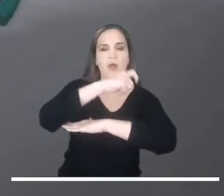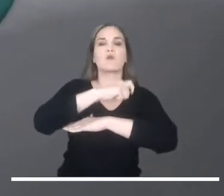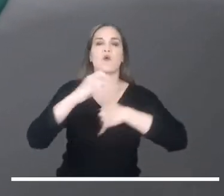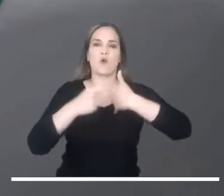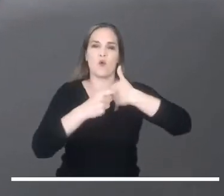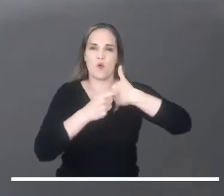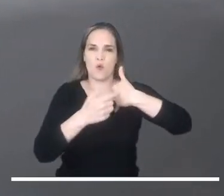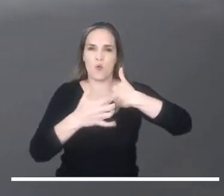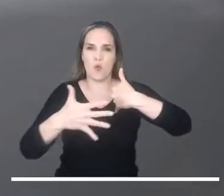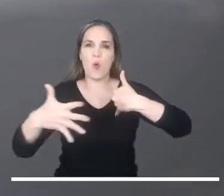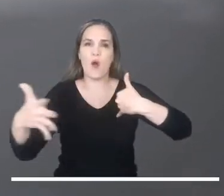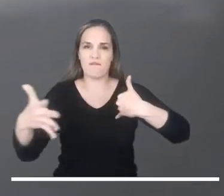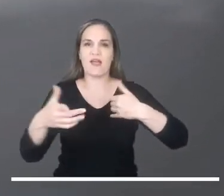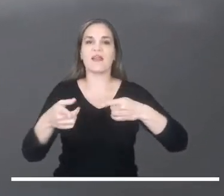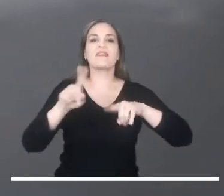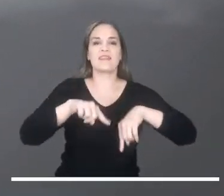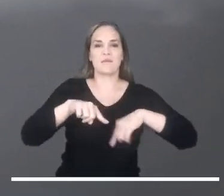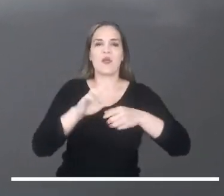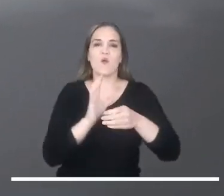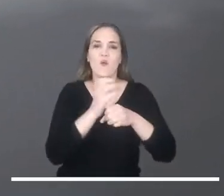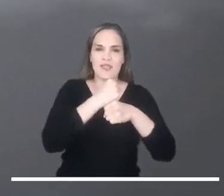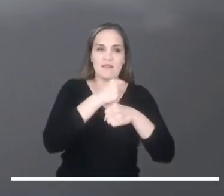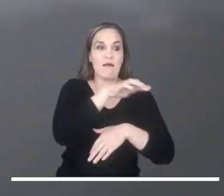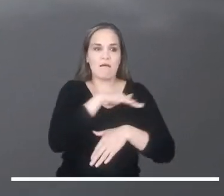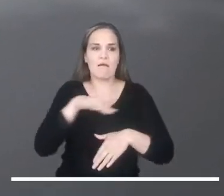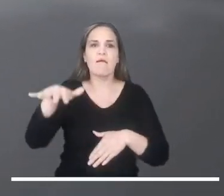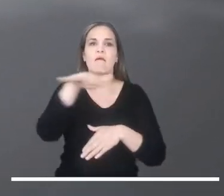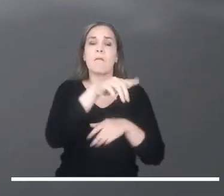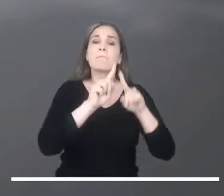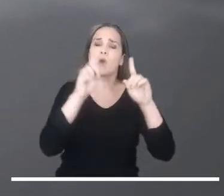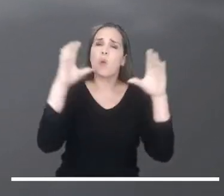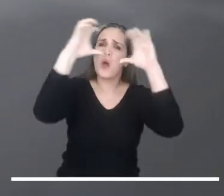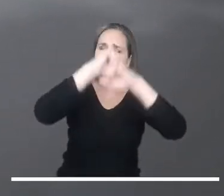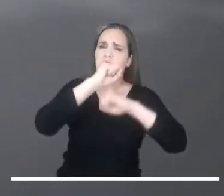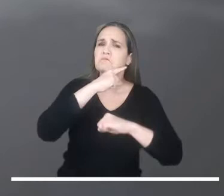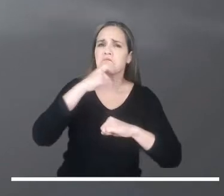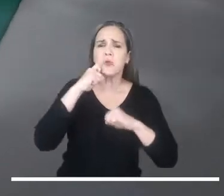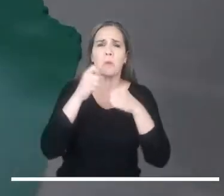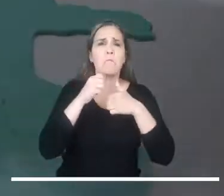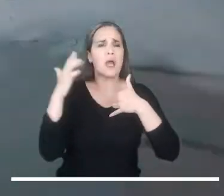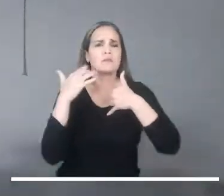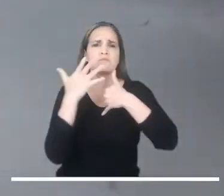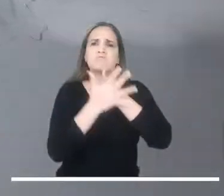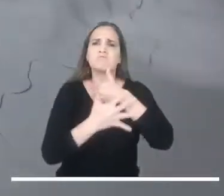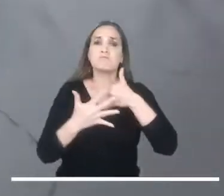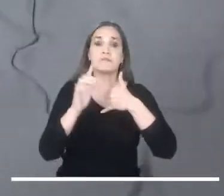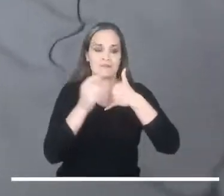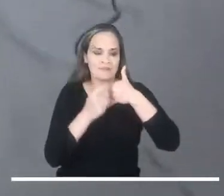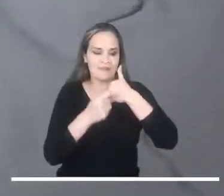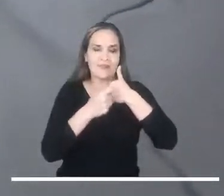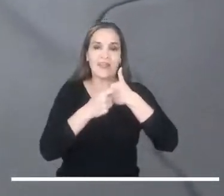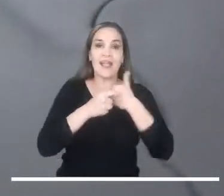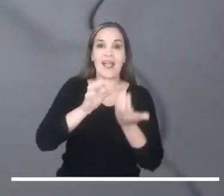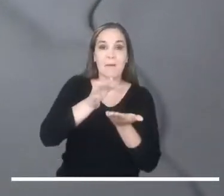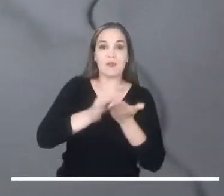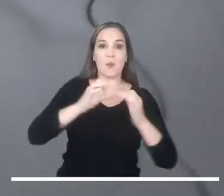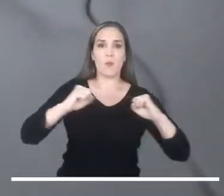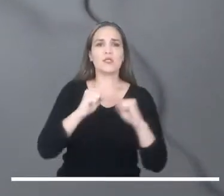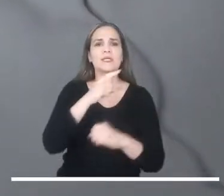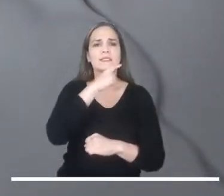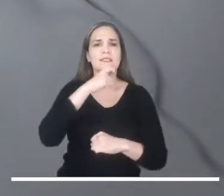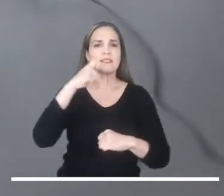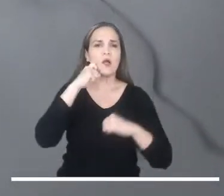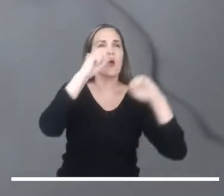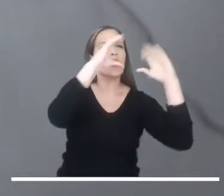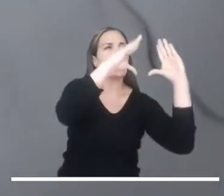sur de Putumayo, Guayviare y Guaynía, en la Amazonía se anticipa una noche mayormente seca. Finalmente, en la capital del